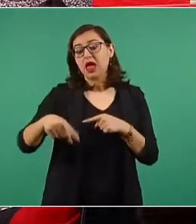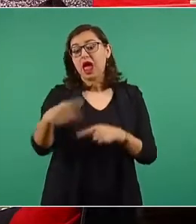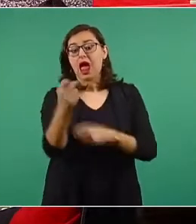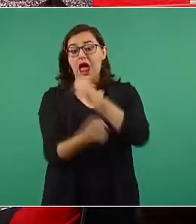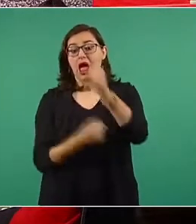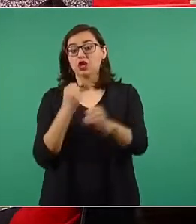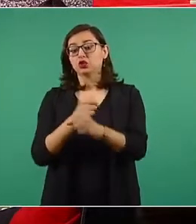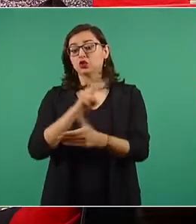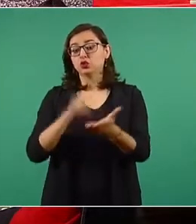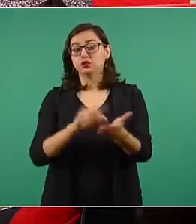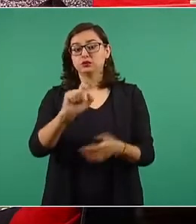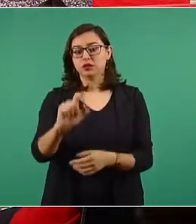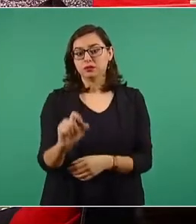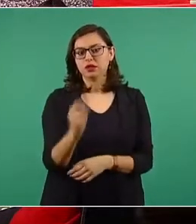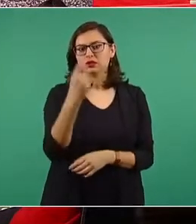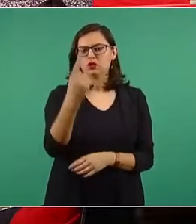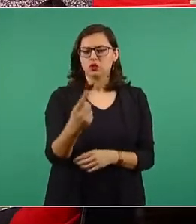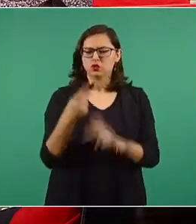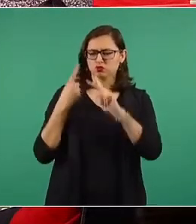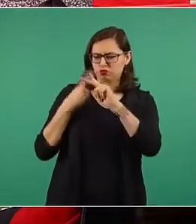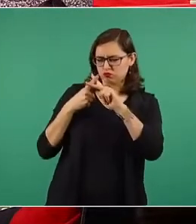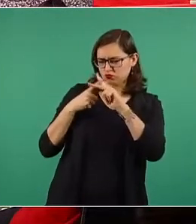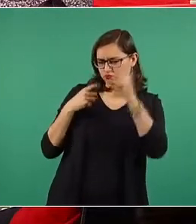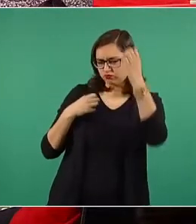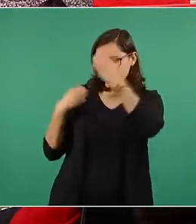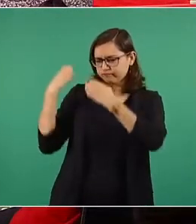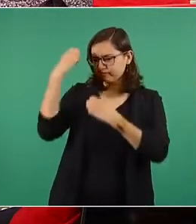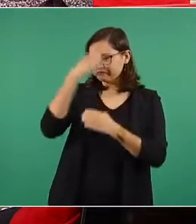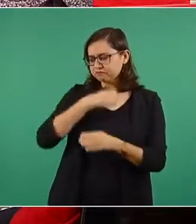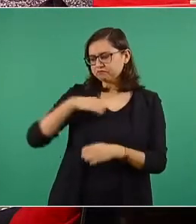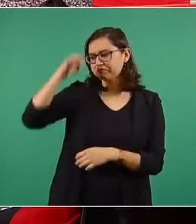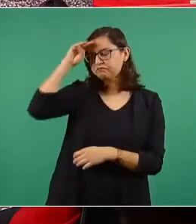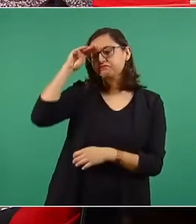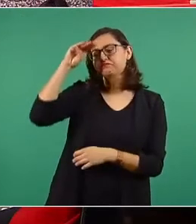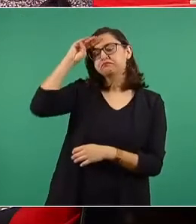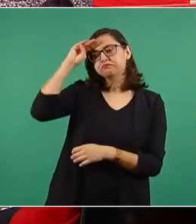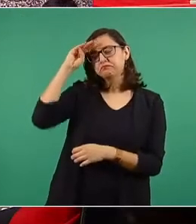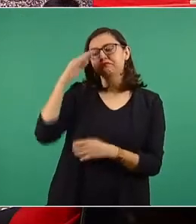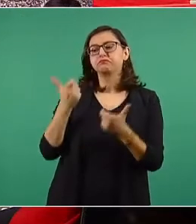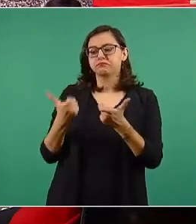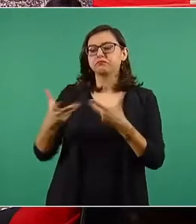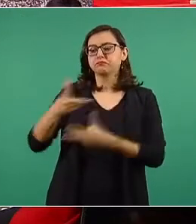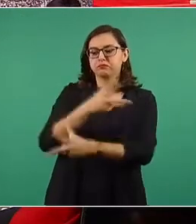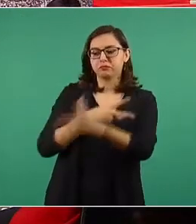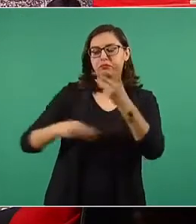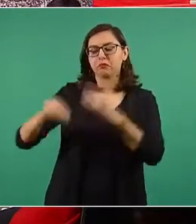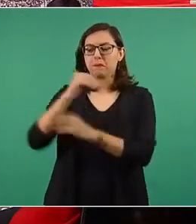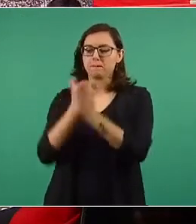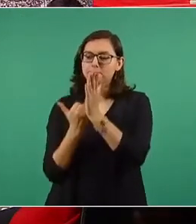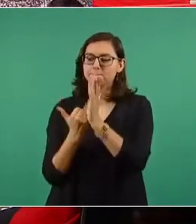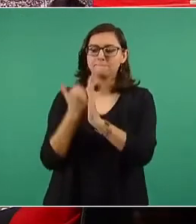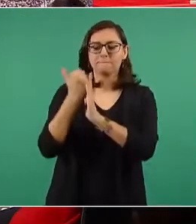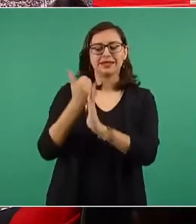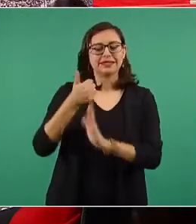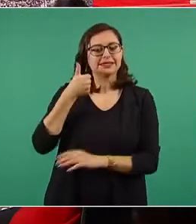en que la economía crecerá alrededor del 6 por ciento.